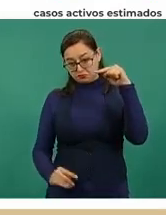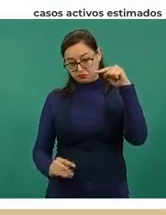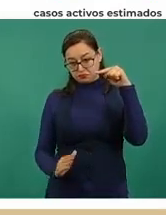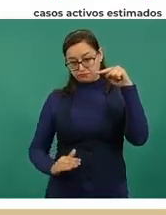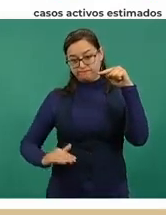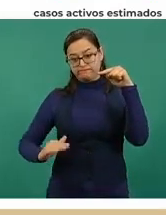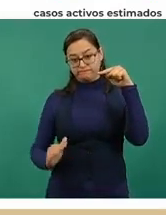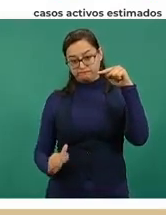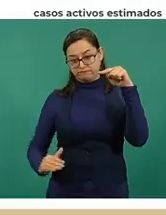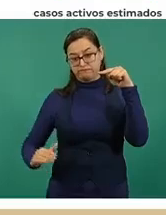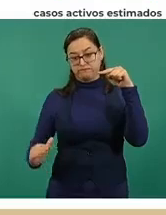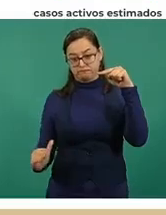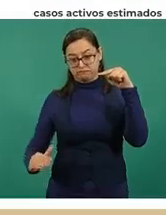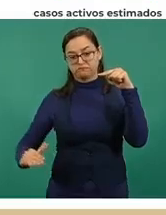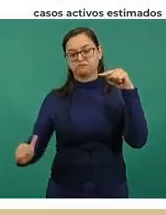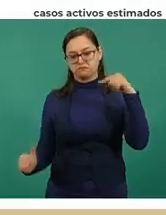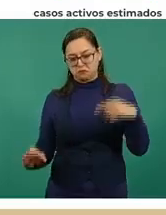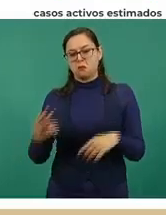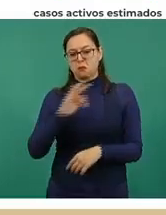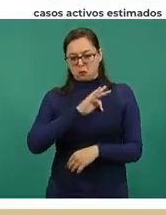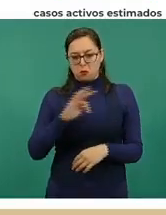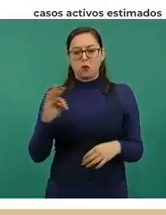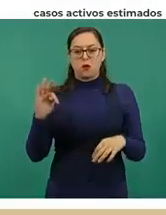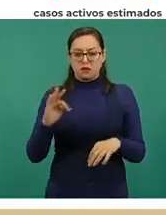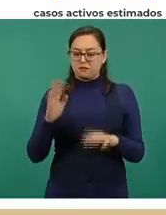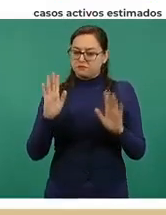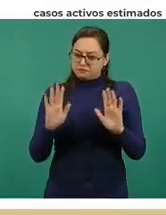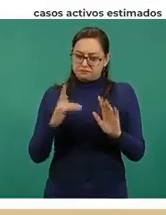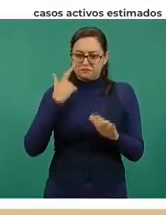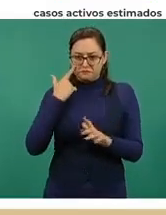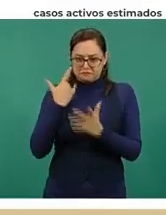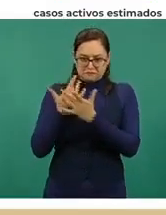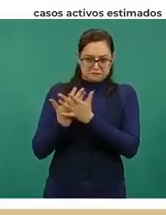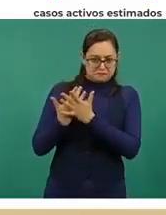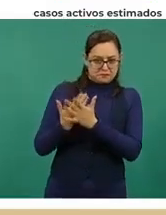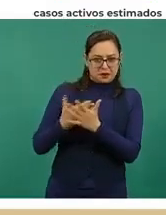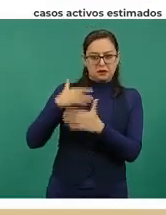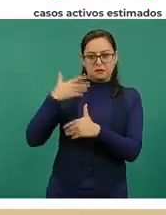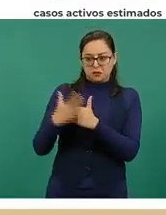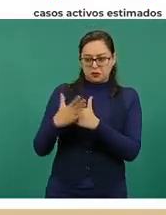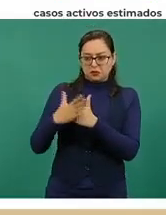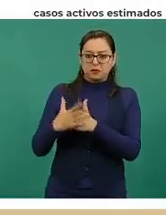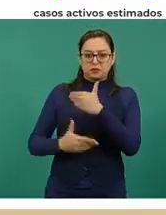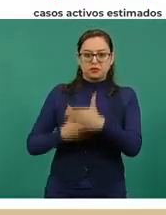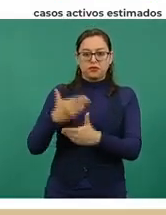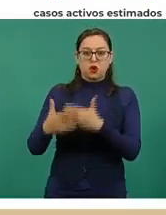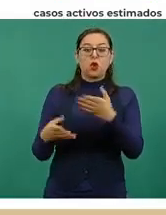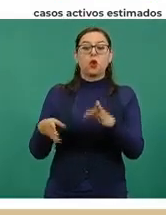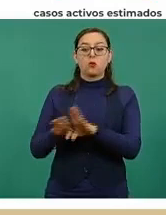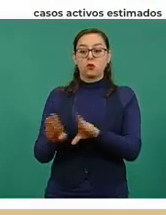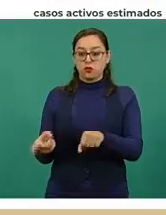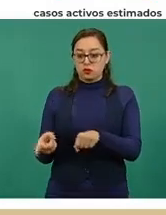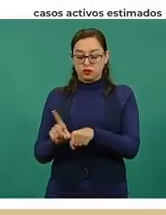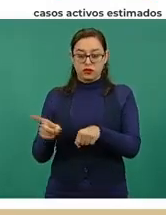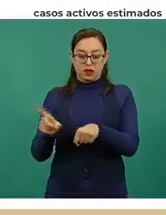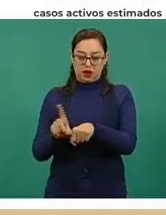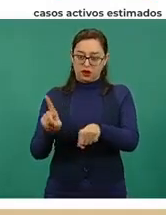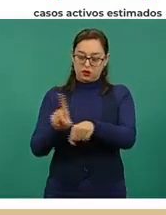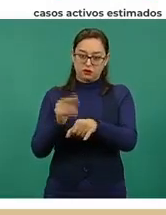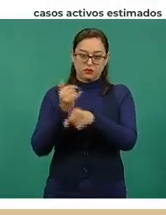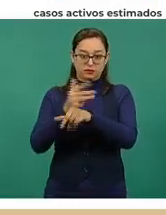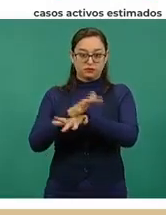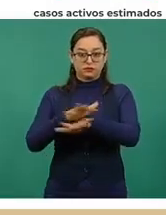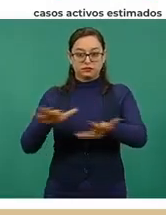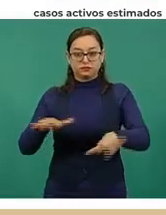informando en todo momento los cambios que van ocurriendo de acuerdo al monitoreo diario. Nótese que todavía una proporción muy